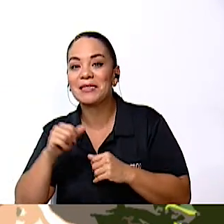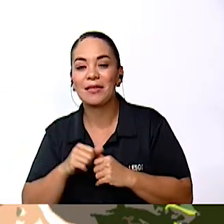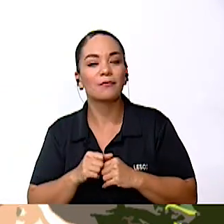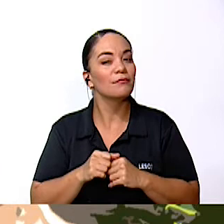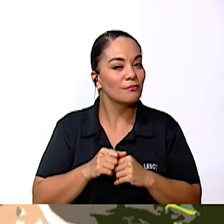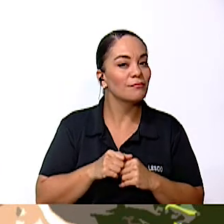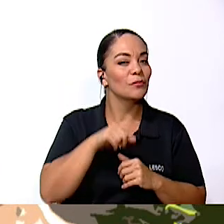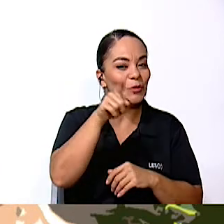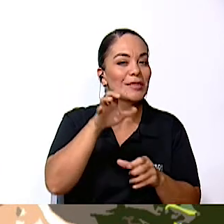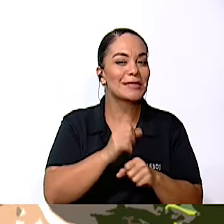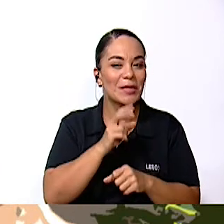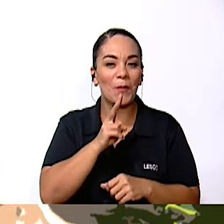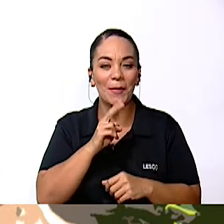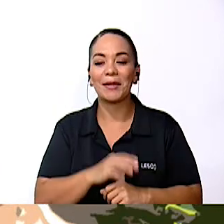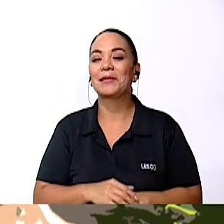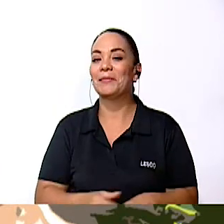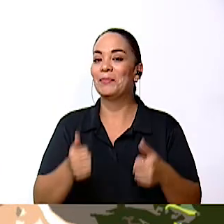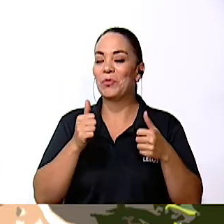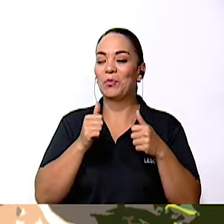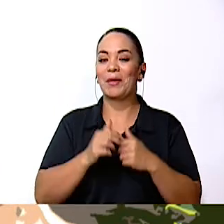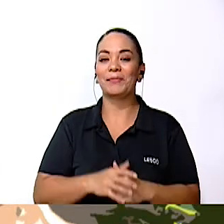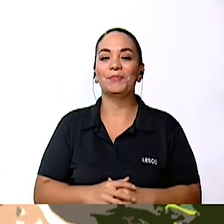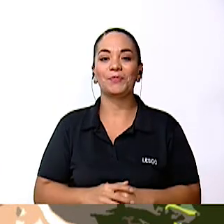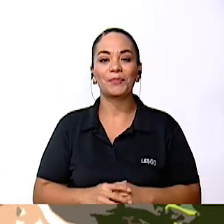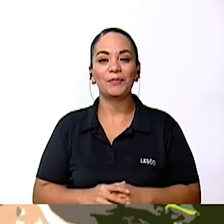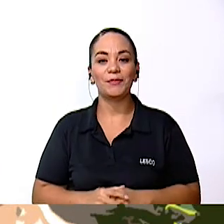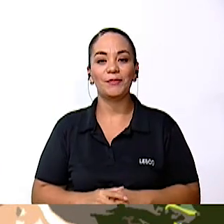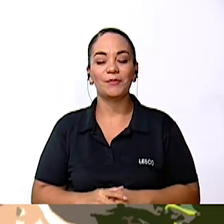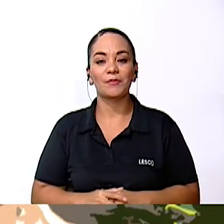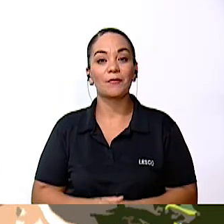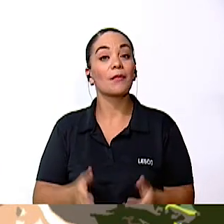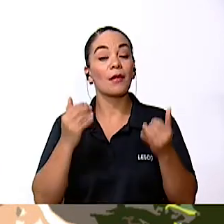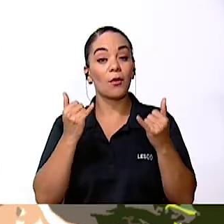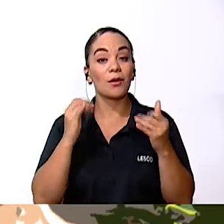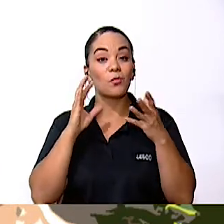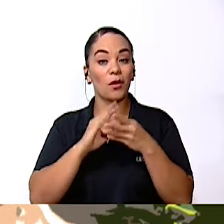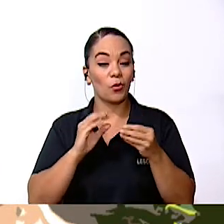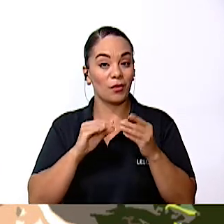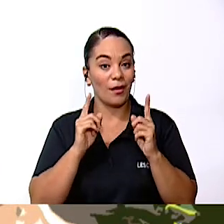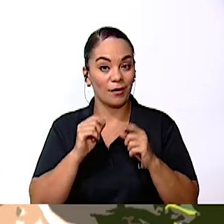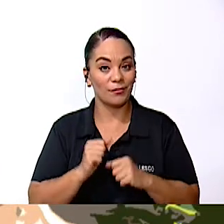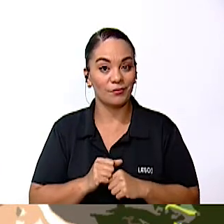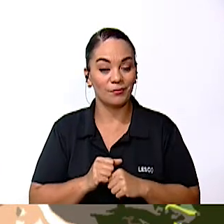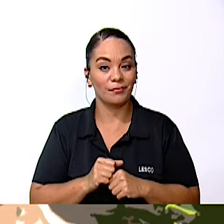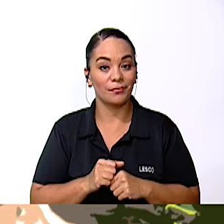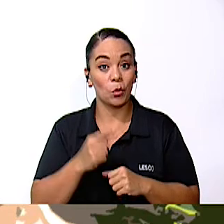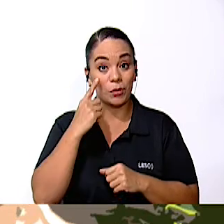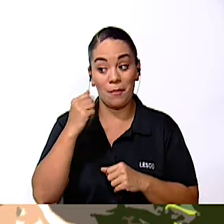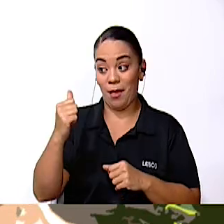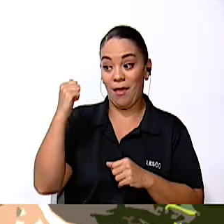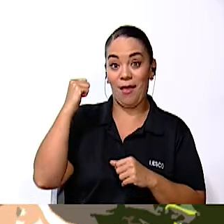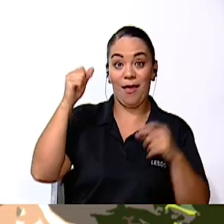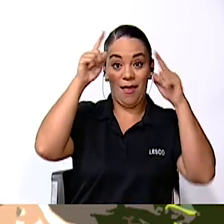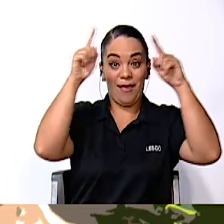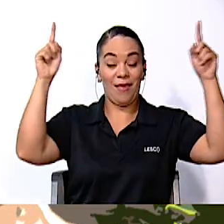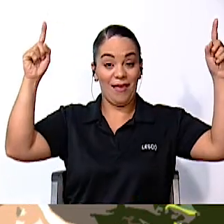estaban Ah, qué bueno Me parece muy bien Muy bien Les voy a contar Porque ustedes verán Que aquí tengo una carreta hermosa ¿Verdad? Que eso fue de